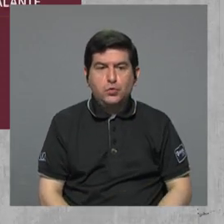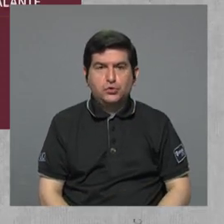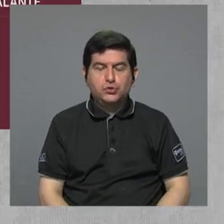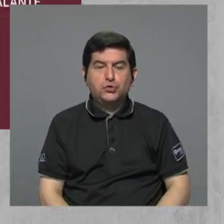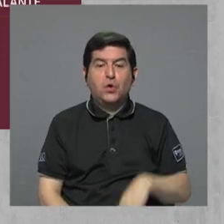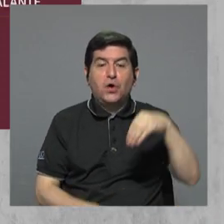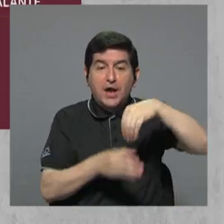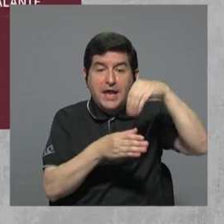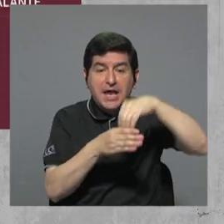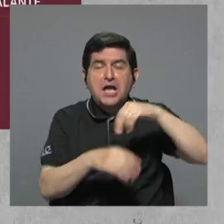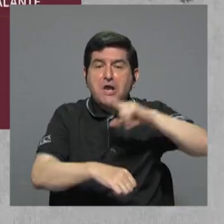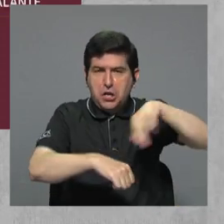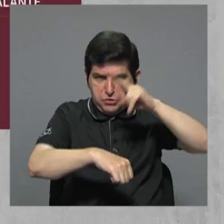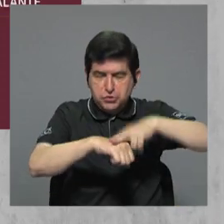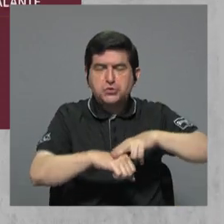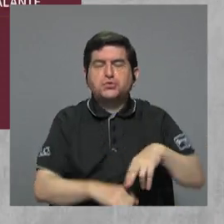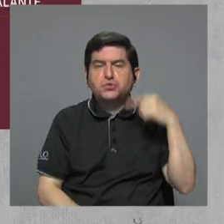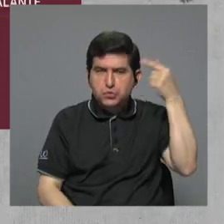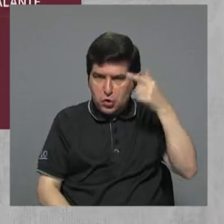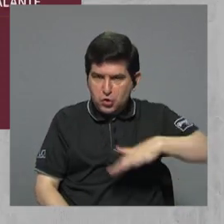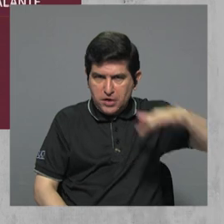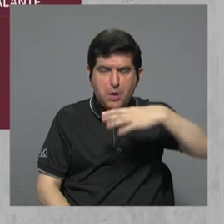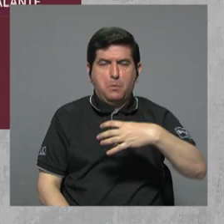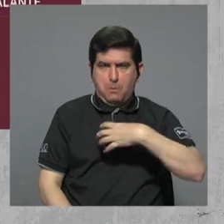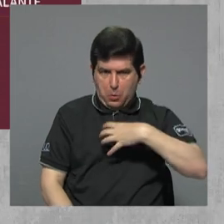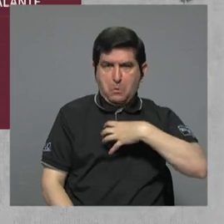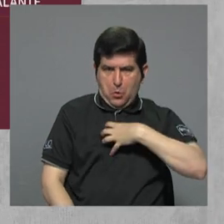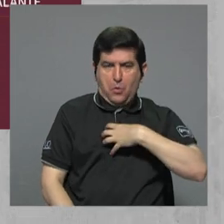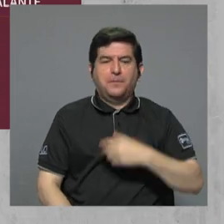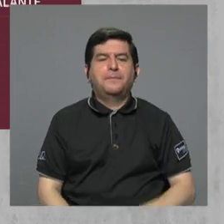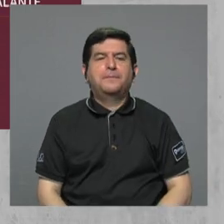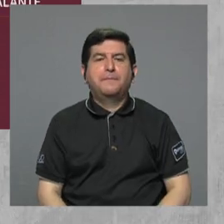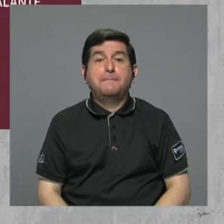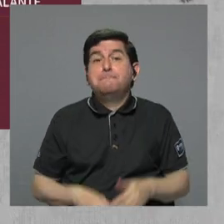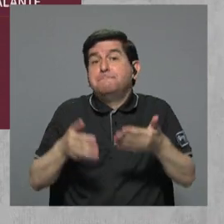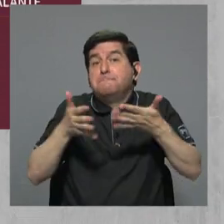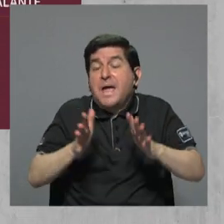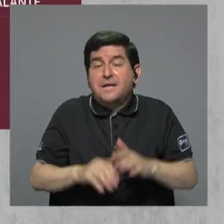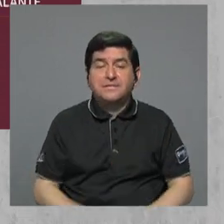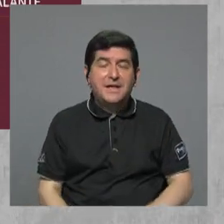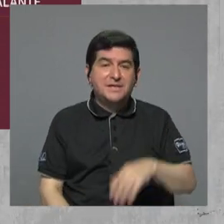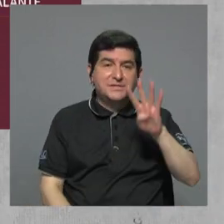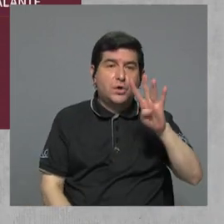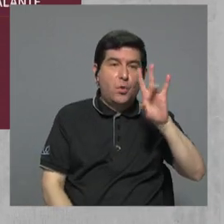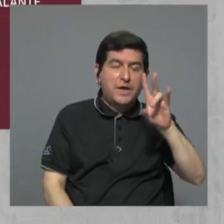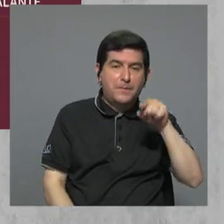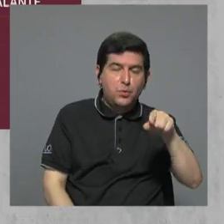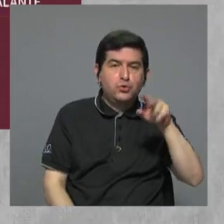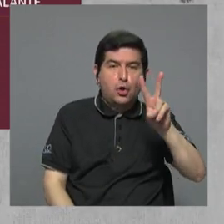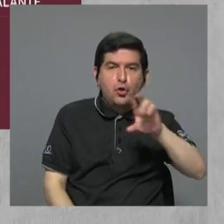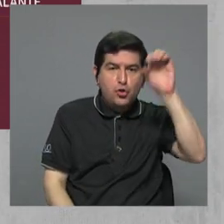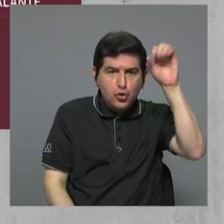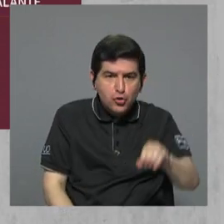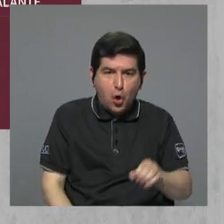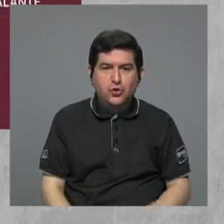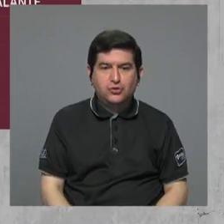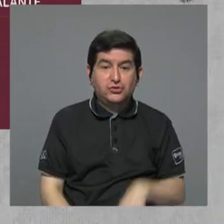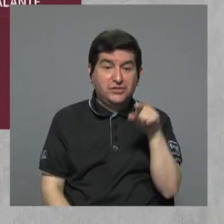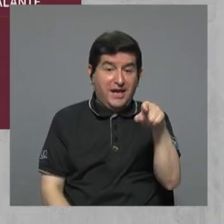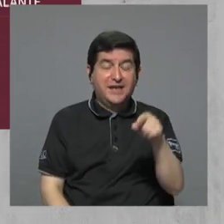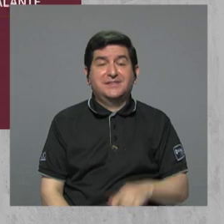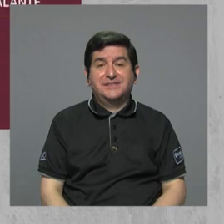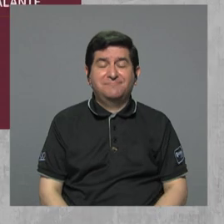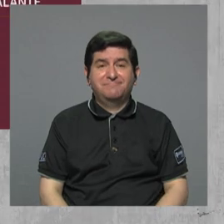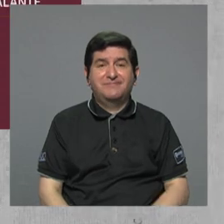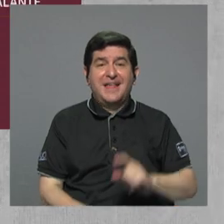de los ingresos regulares del Estado, de los ingresos propios del Estado, mientras que el restante 47.2% corresponde